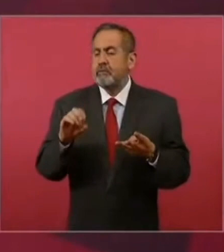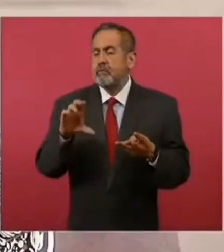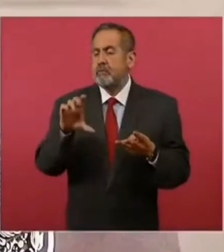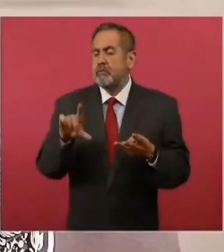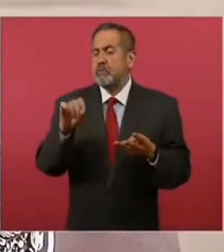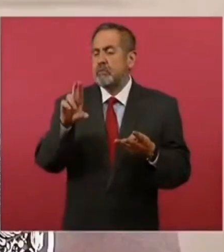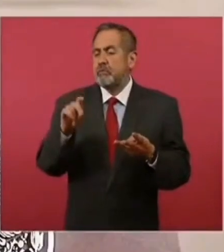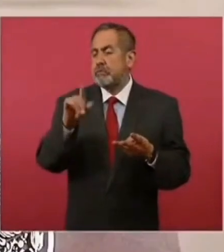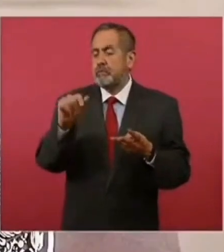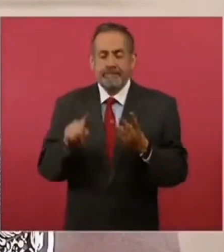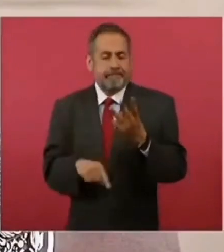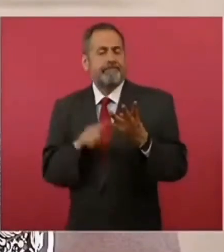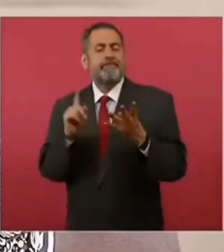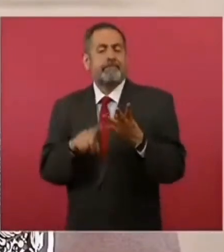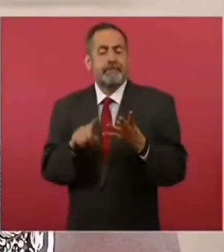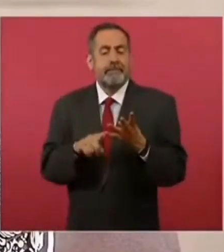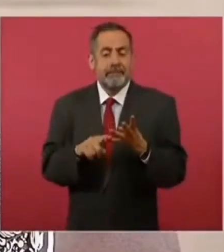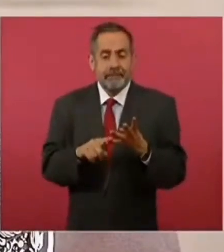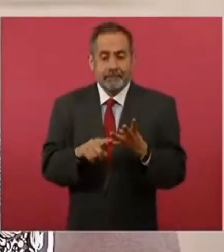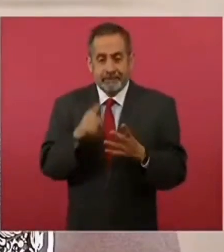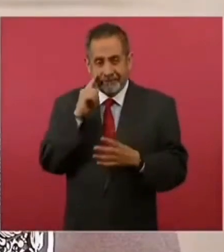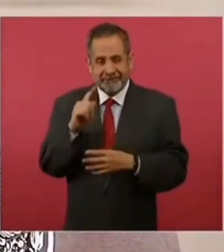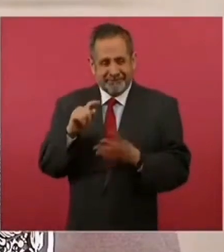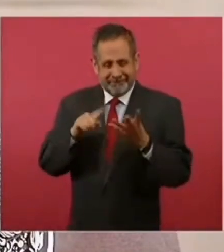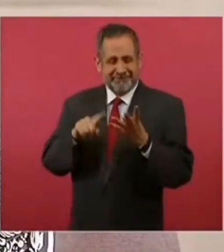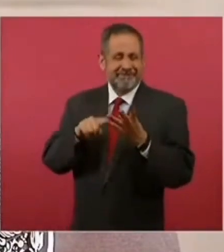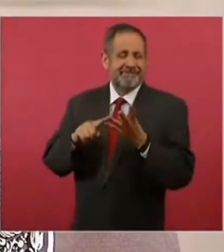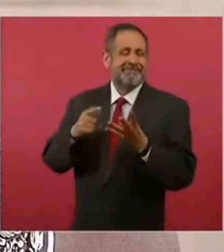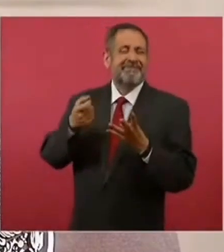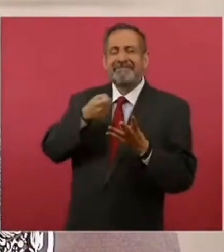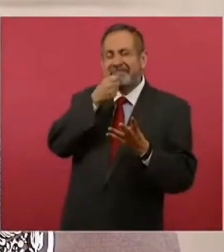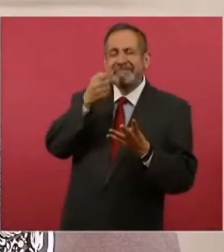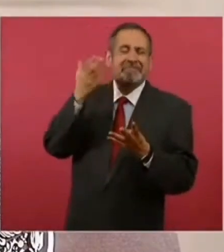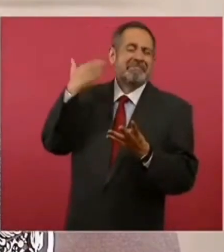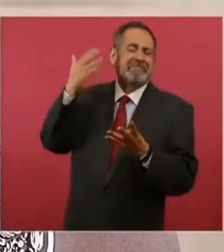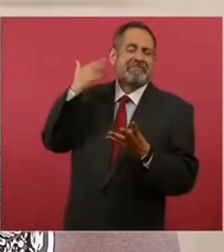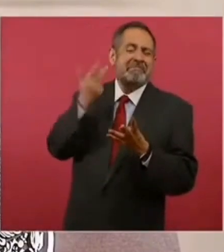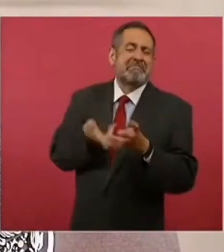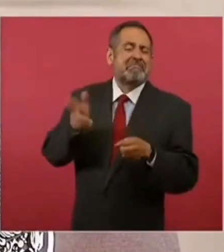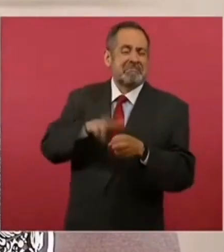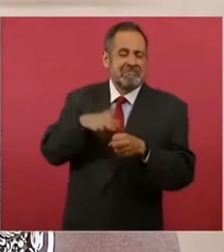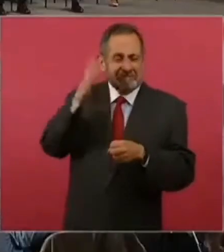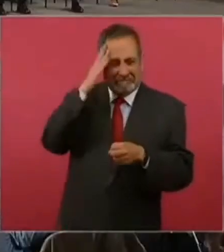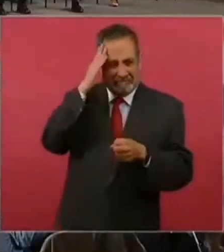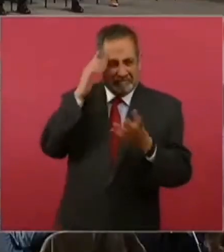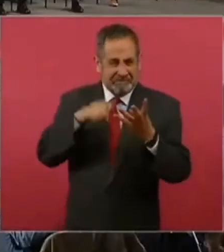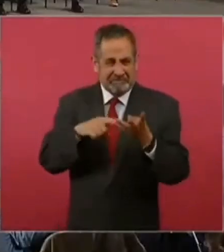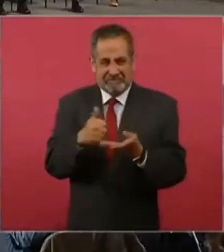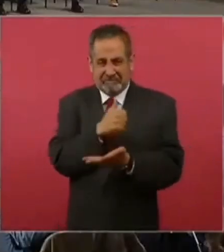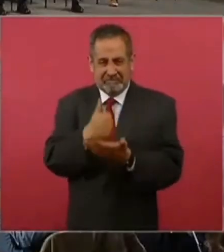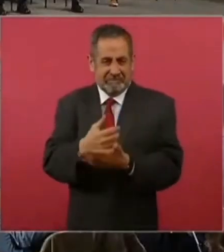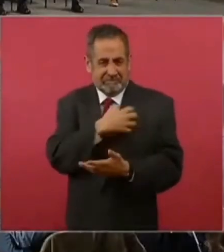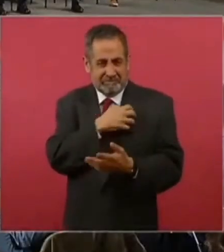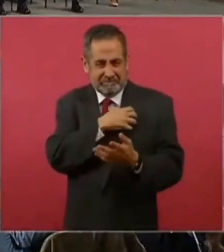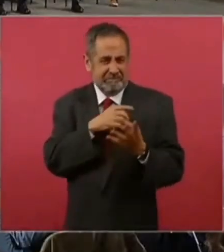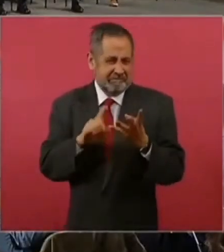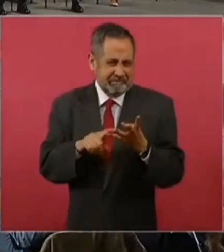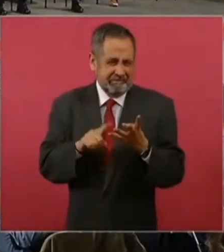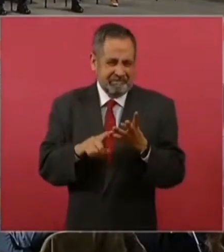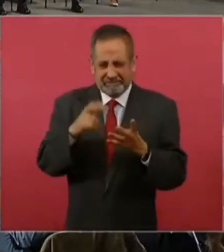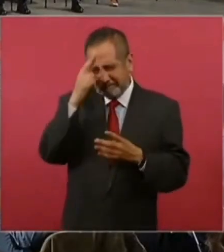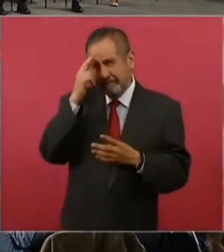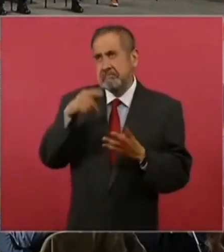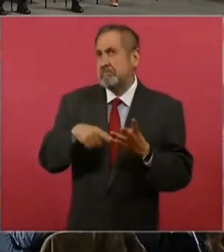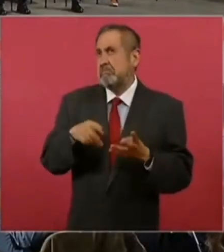Y la joya de la corona es que el viejo hospital general de la capital del estado que tenía